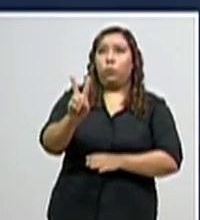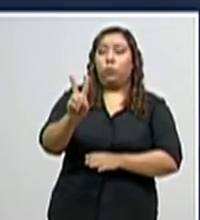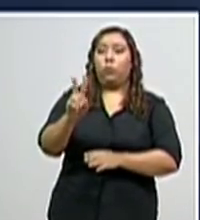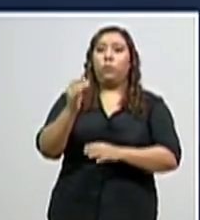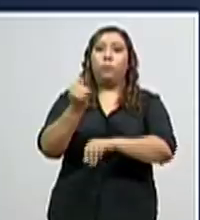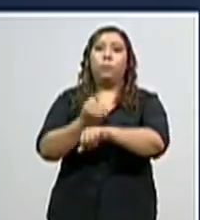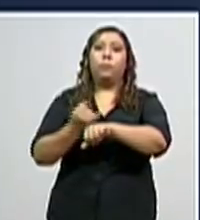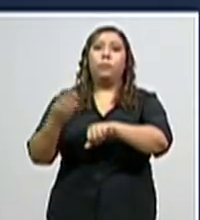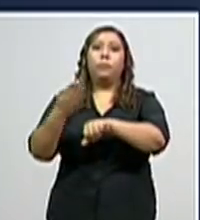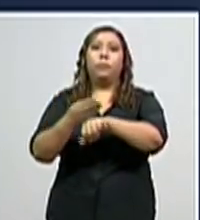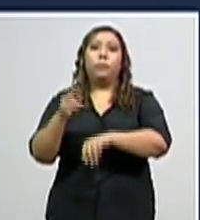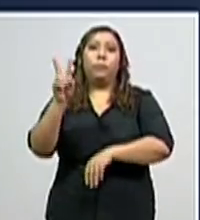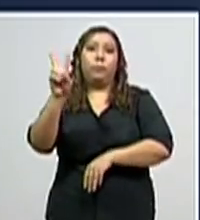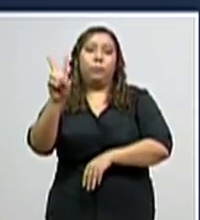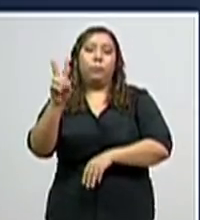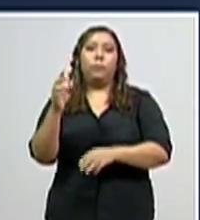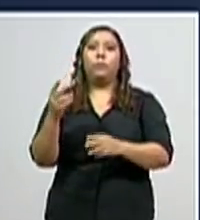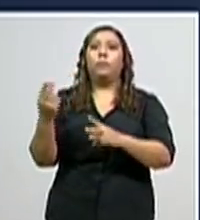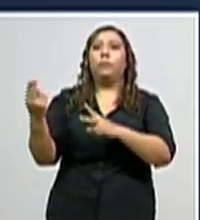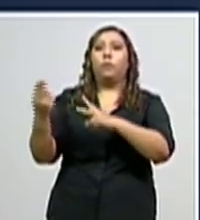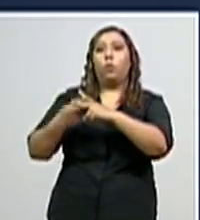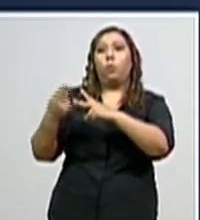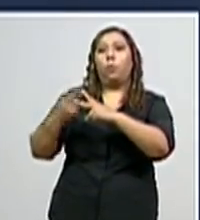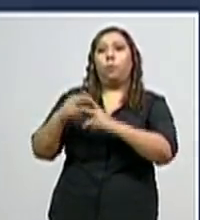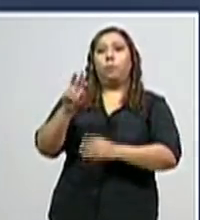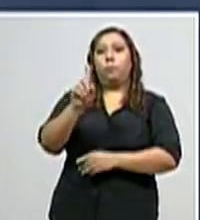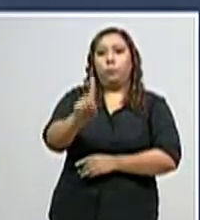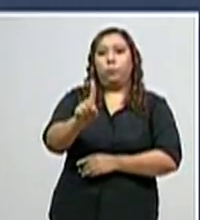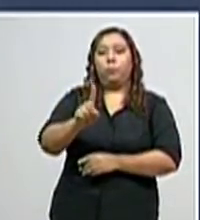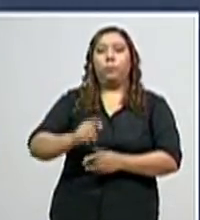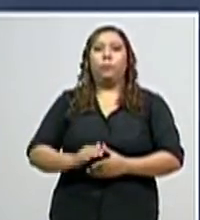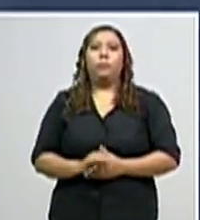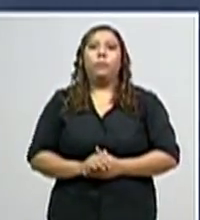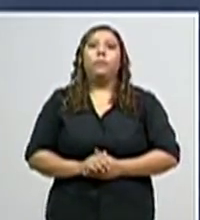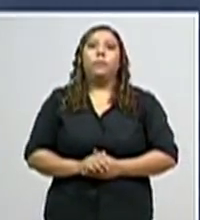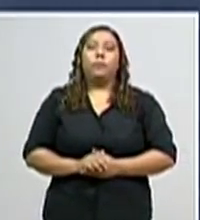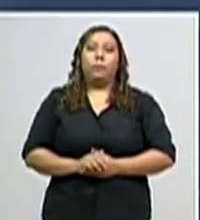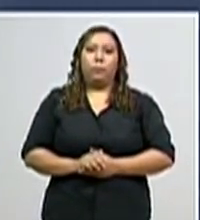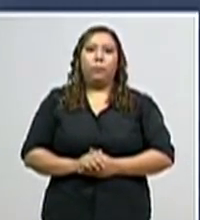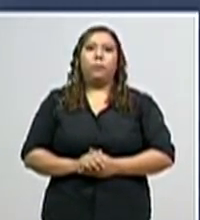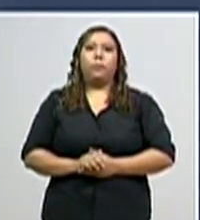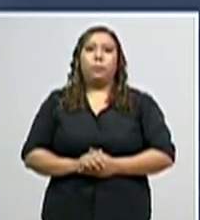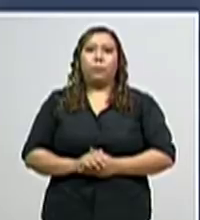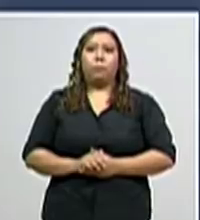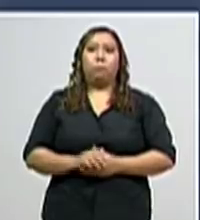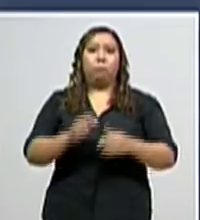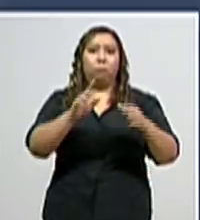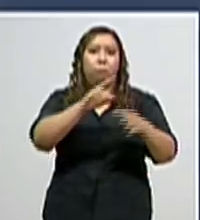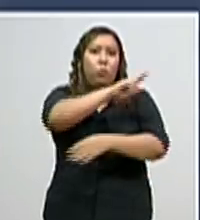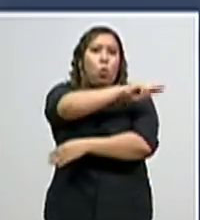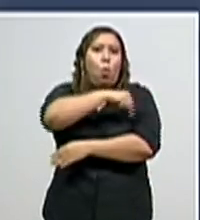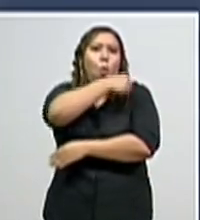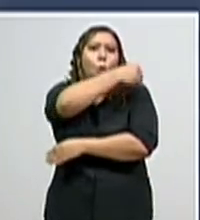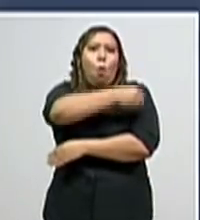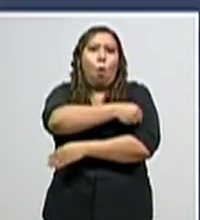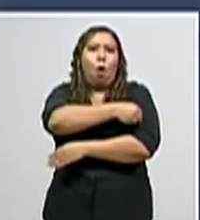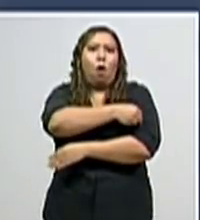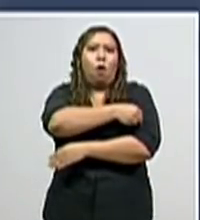En Islas de la Bahía, 2. Y en Olancho, 1. La situación de los pacientes